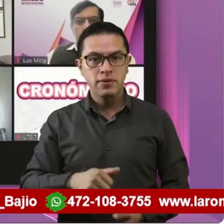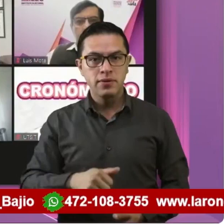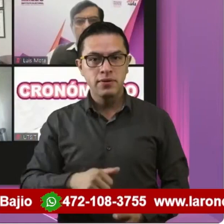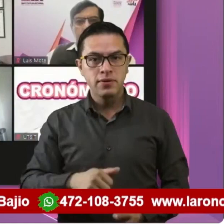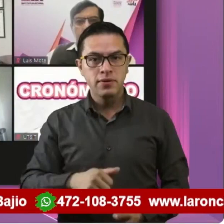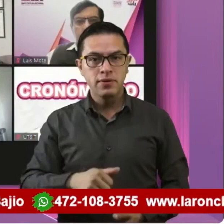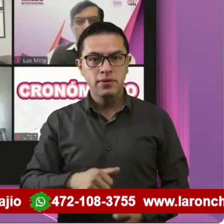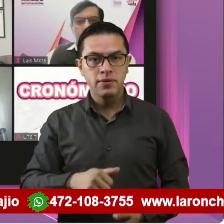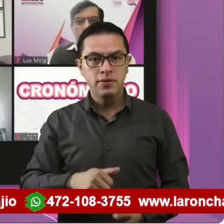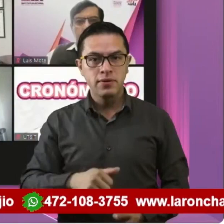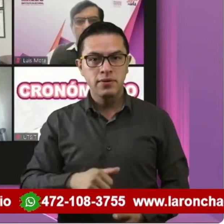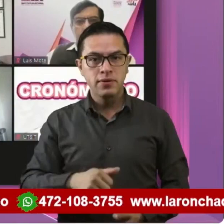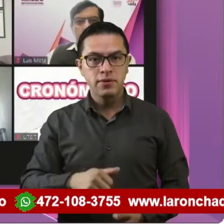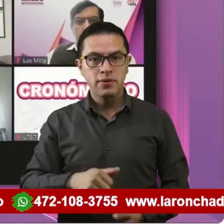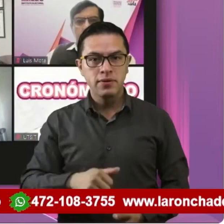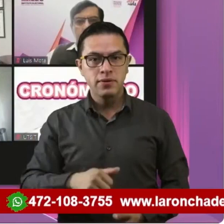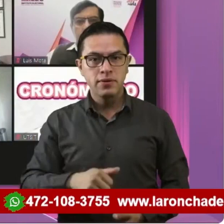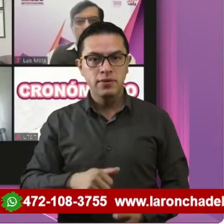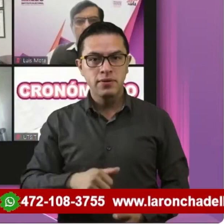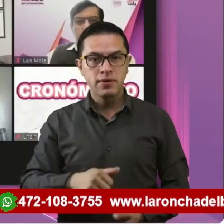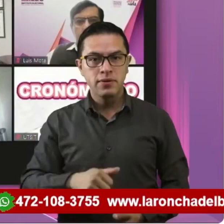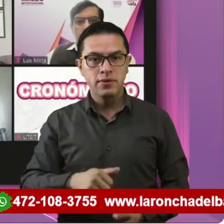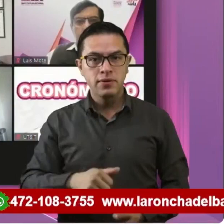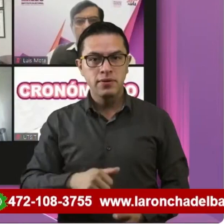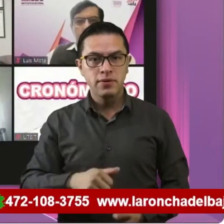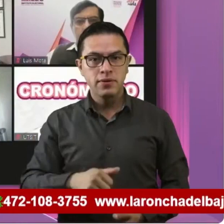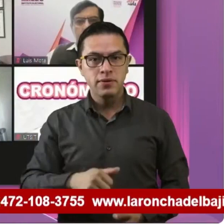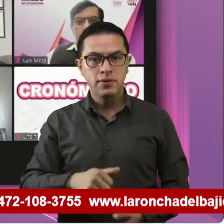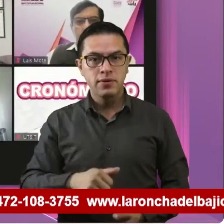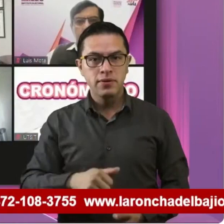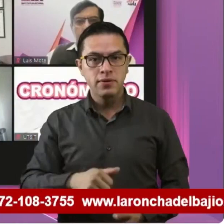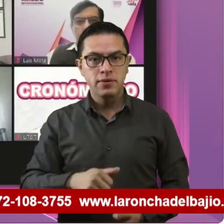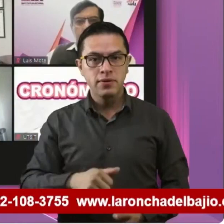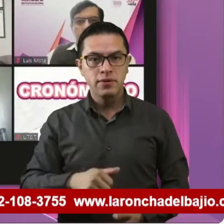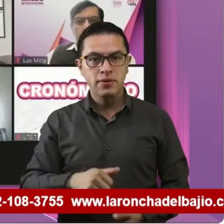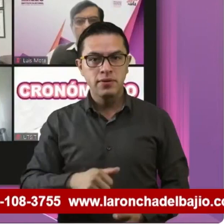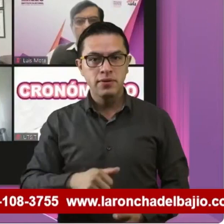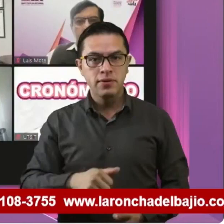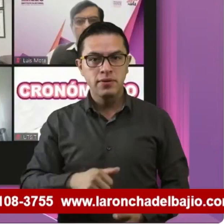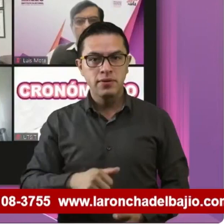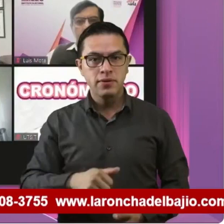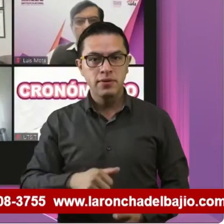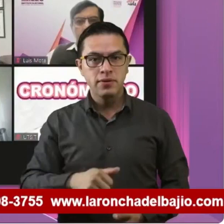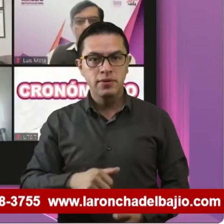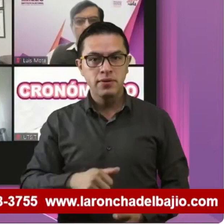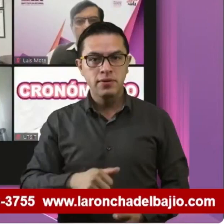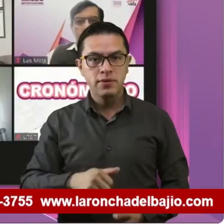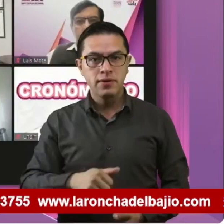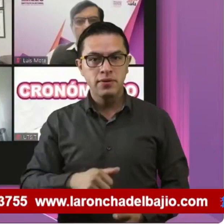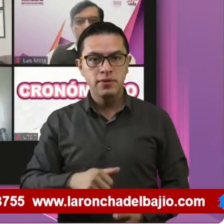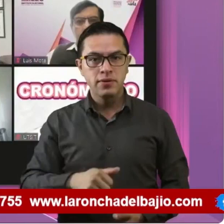mensual de remuneraciones del personal de lo que es el Servicio Profesional Electoral para el año 2024. Ambos